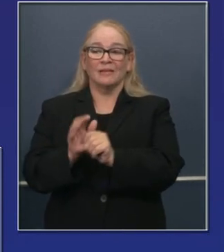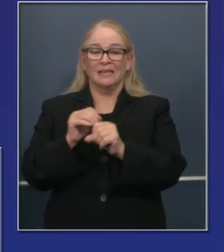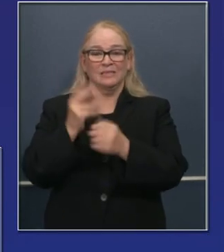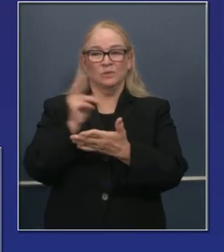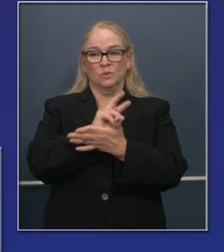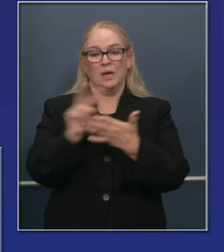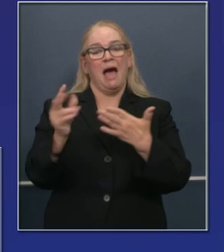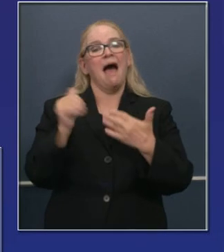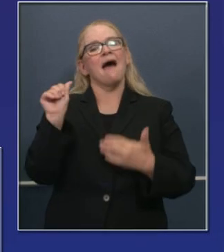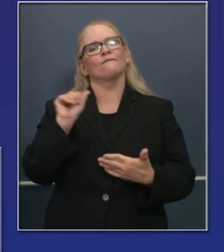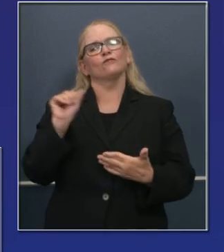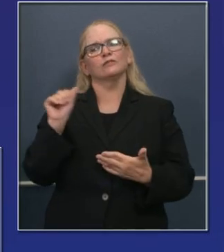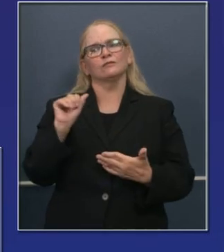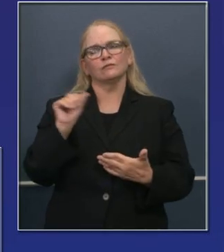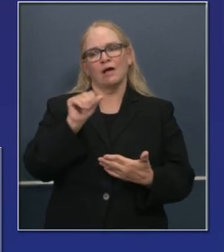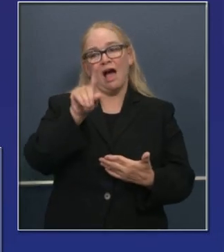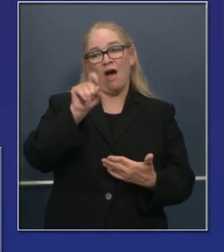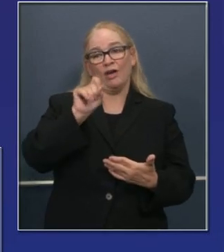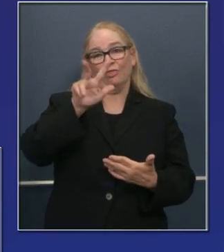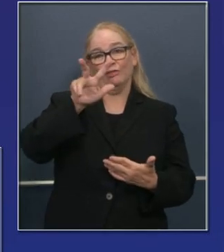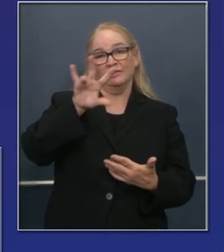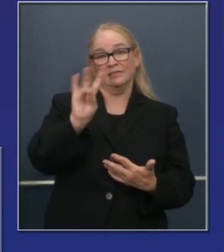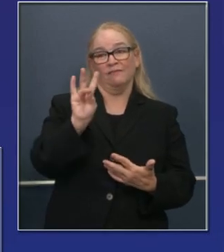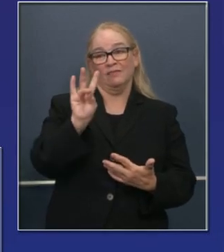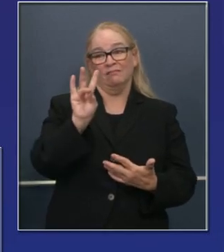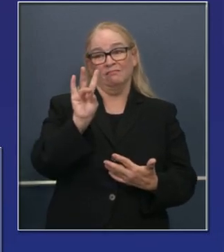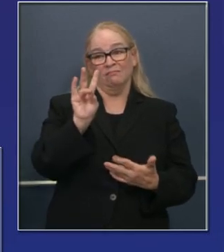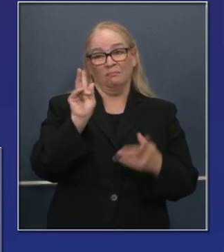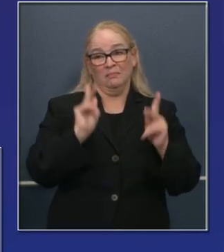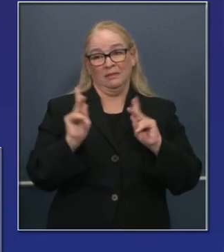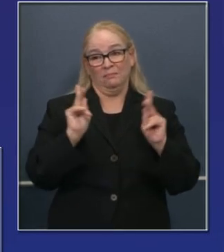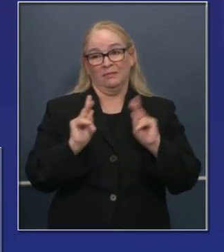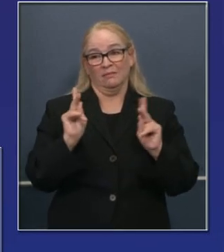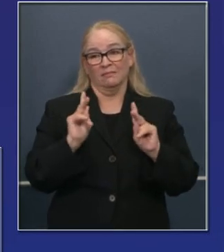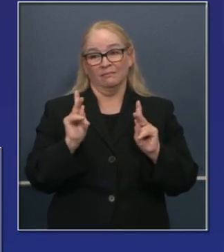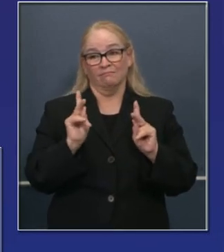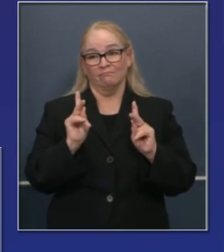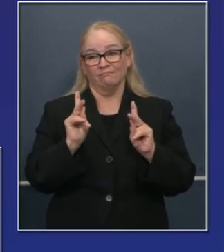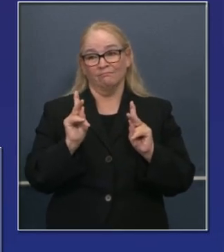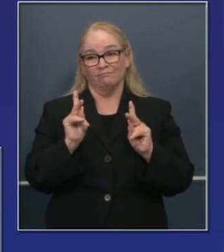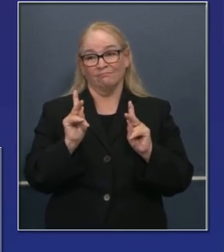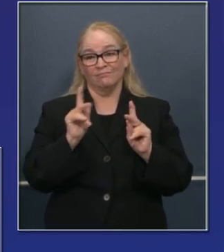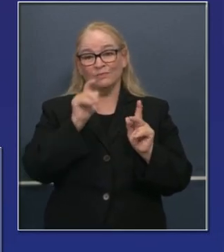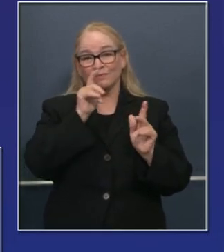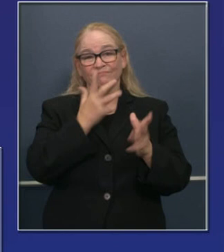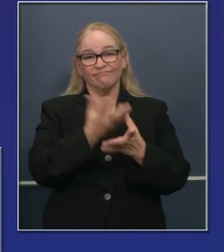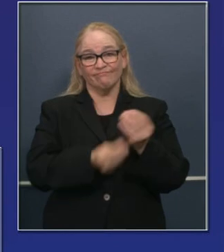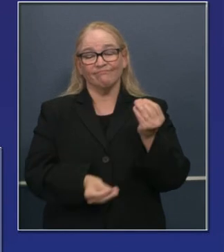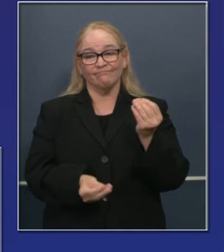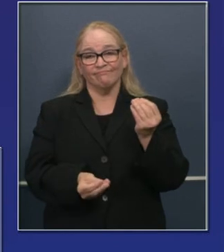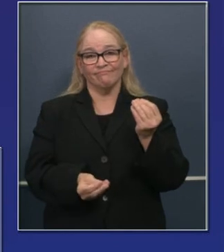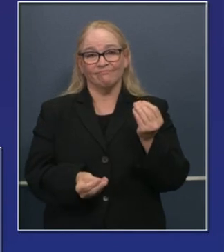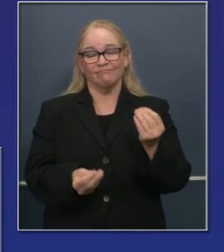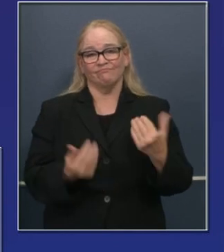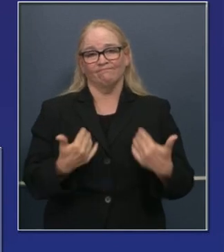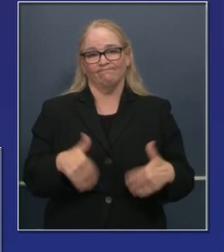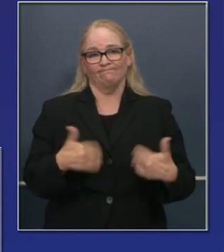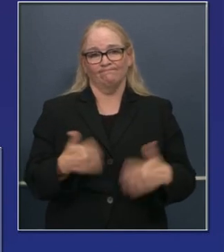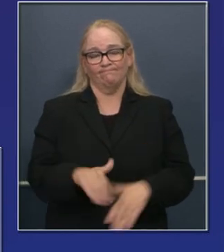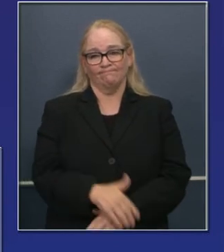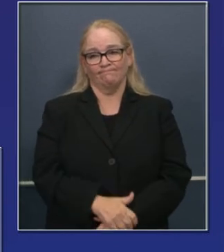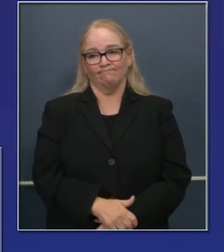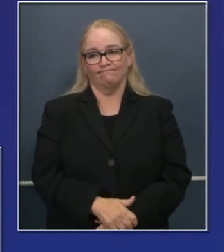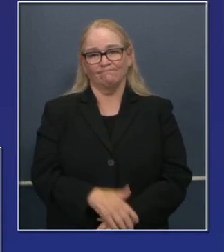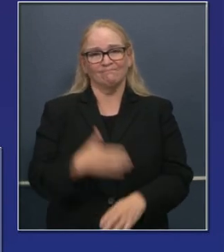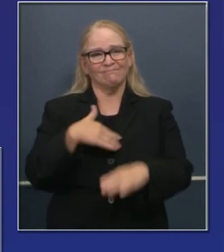si consideran los últimos 14 días, son 137 individuos como promedio por día en los últimos 14 días.